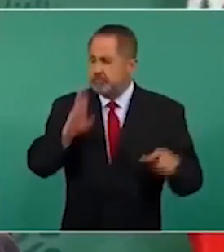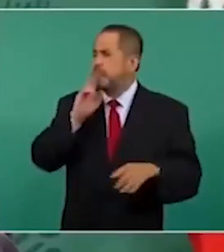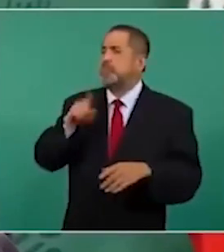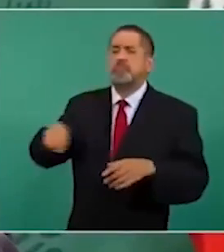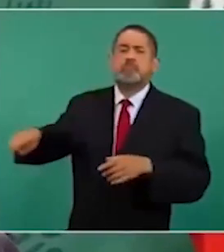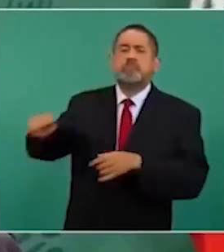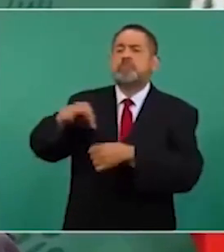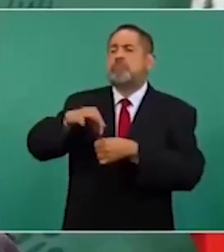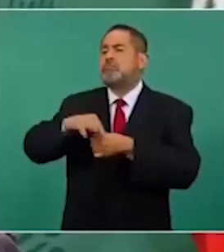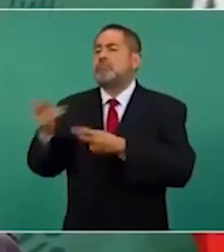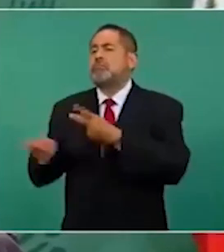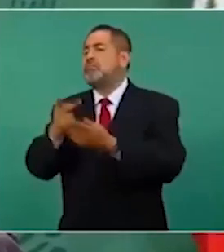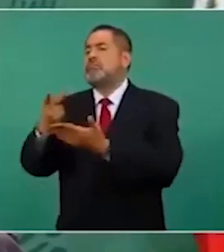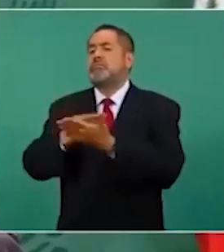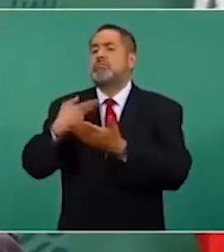transformación.